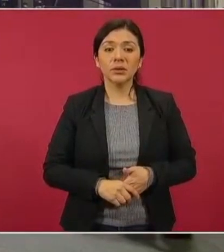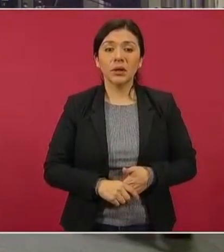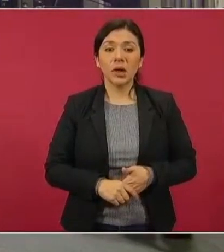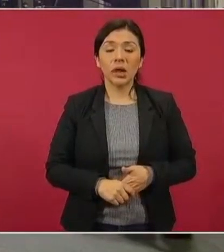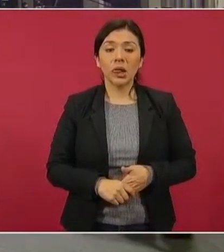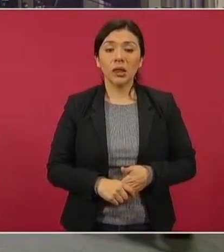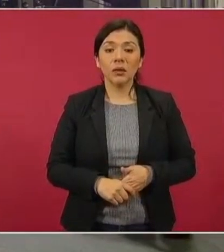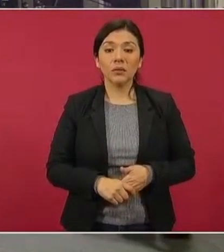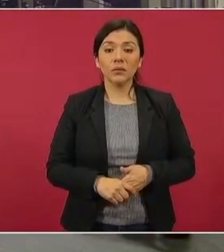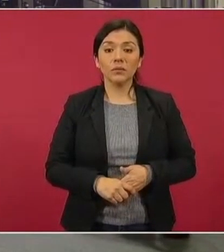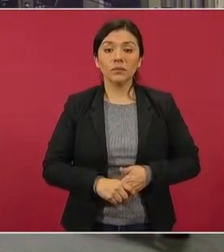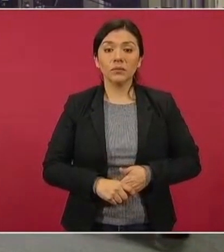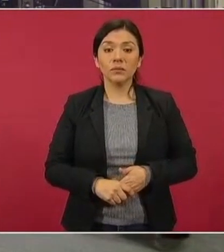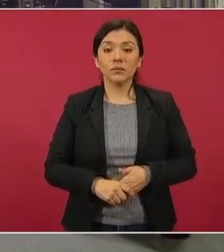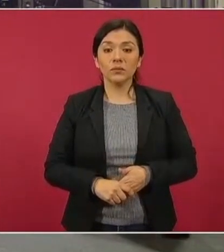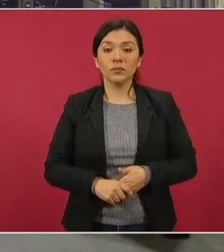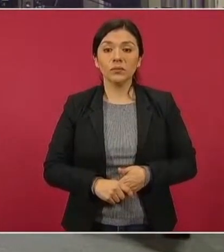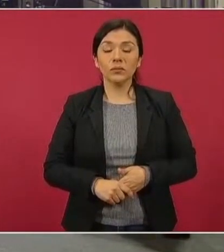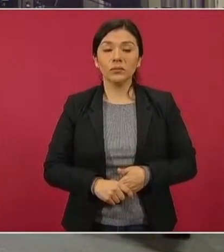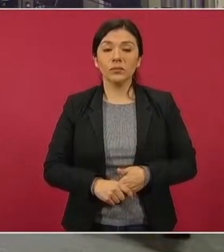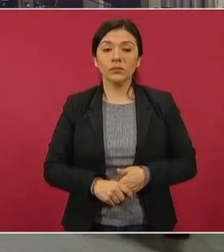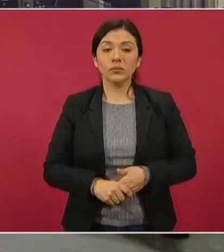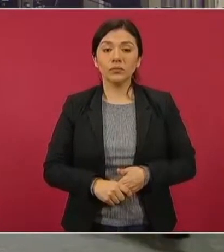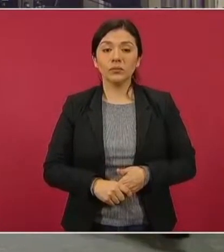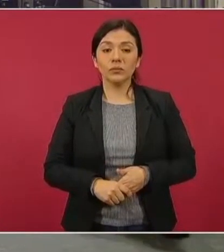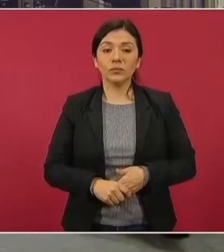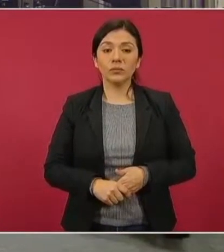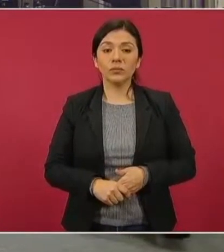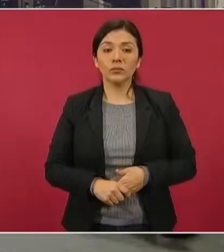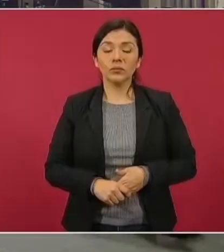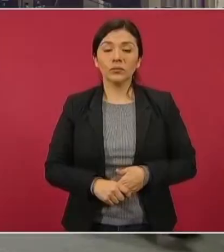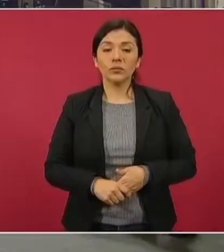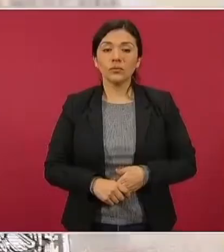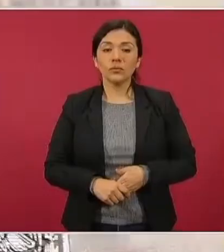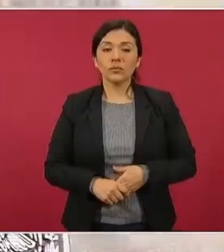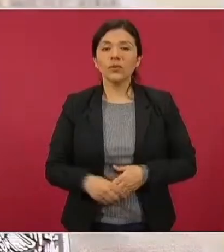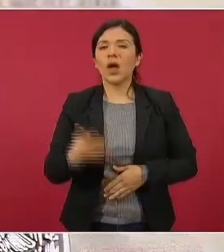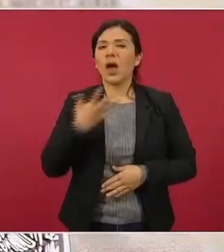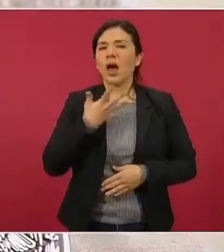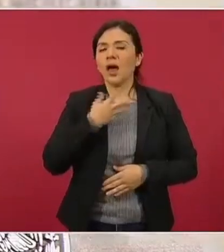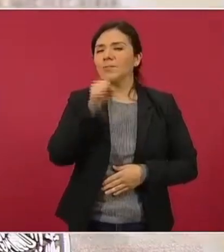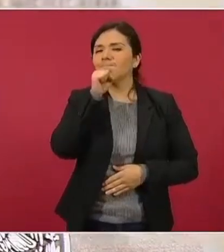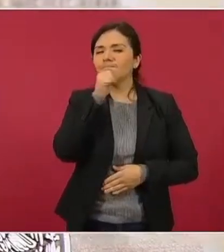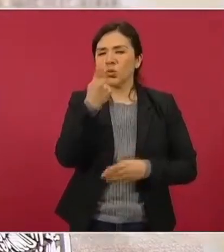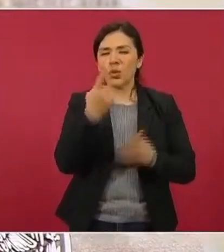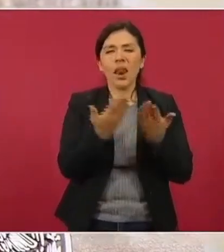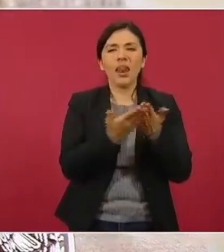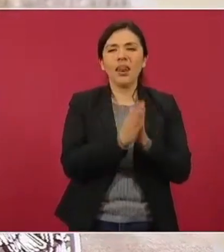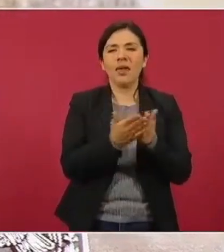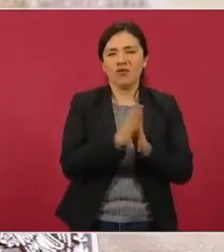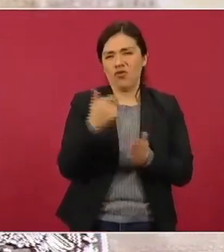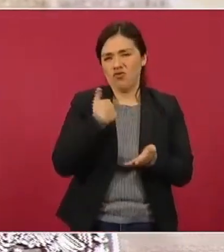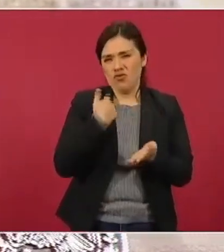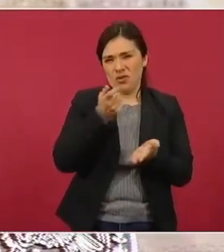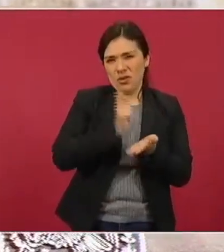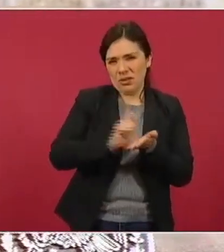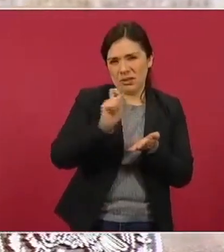en un libro de los que escribí, que creo que,